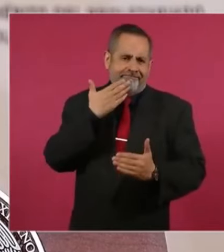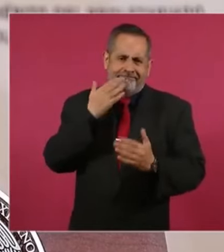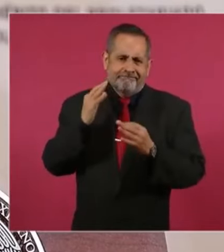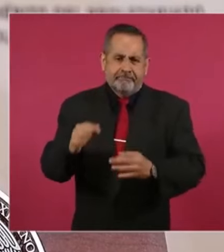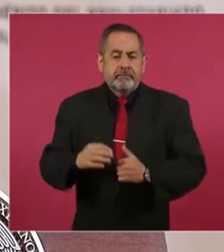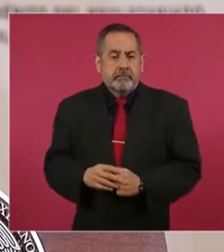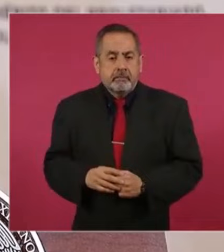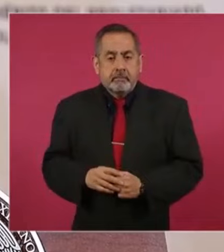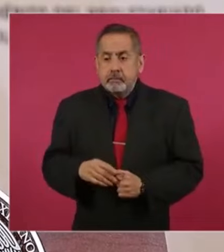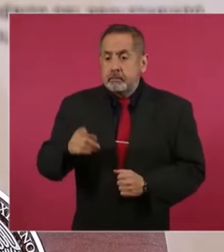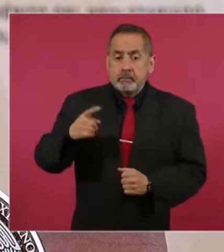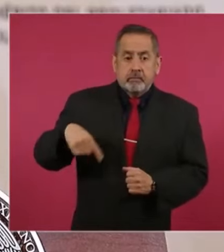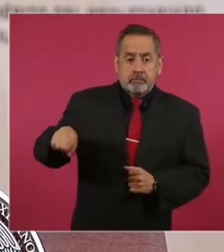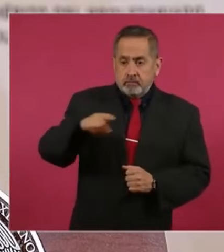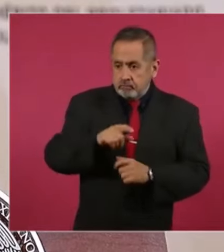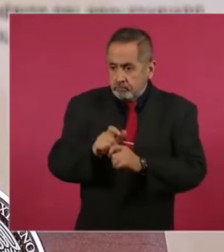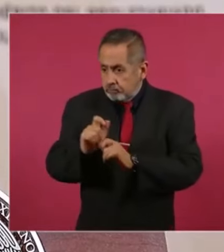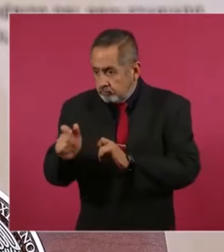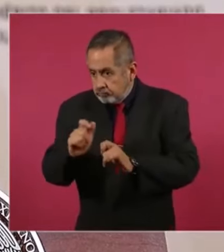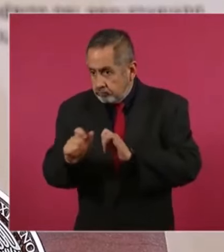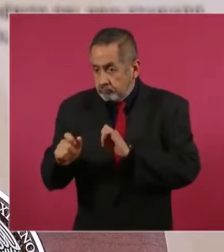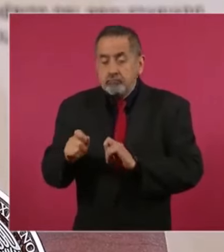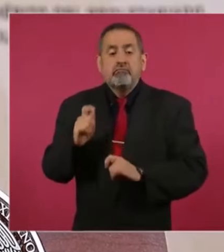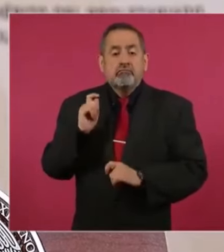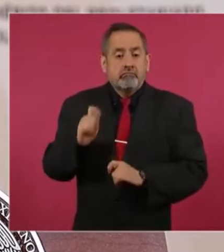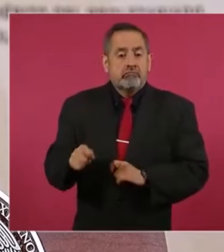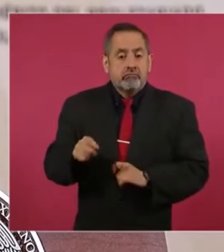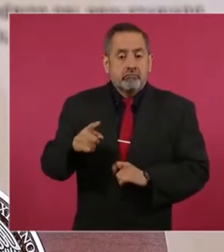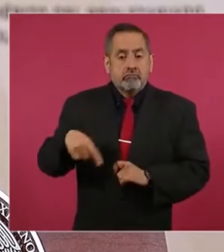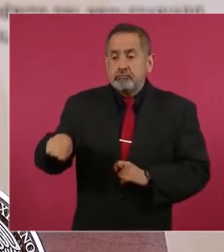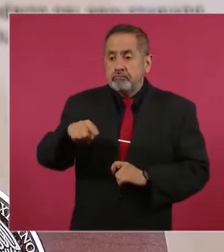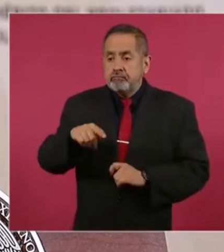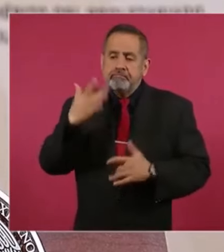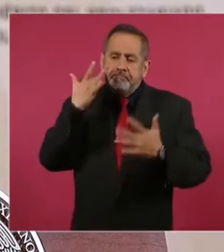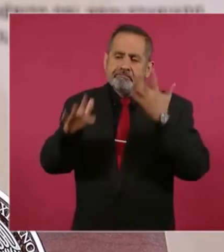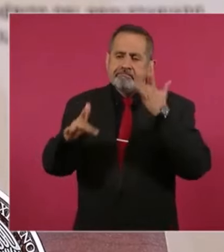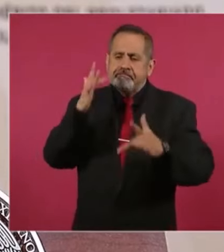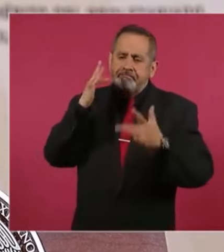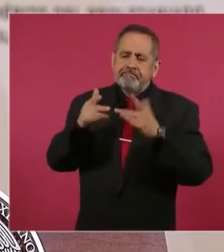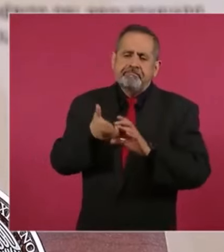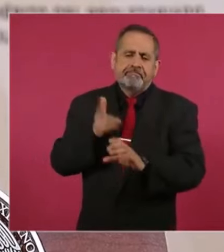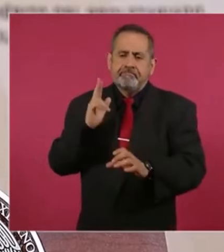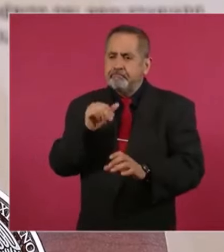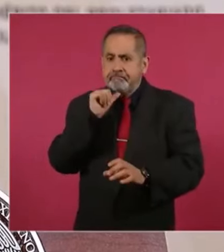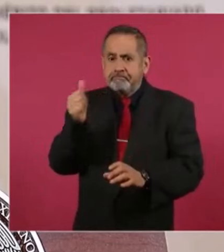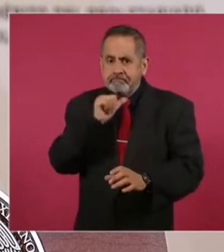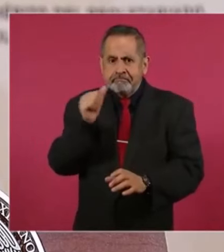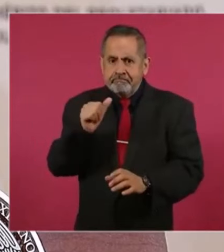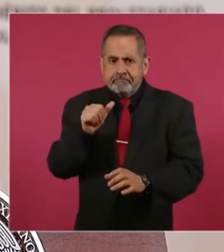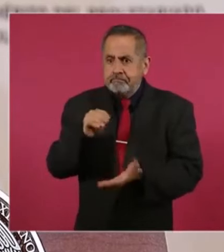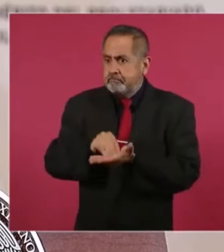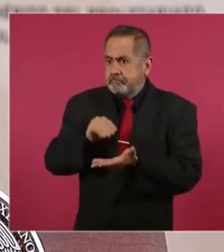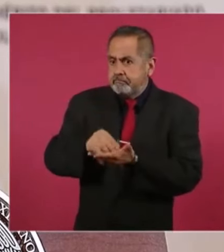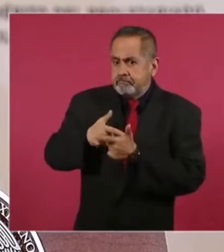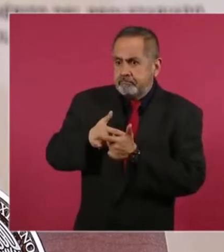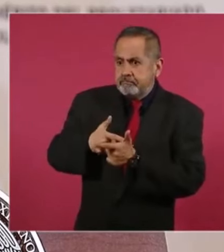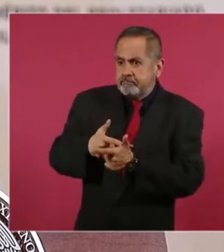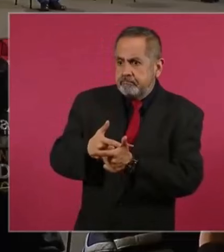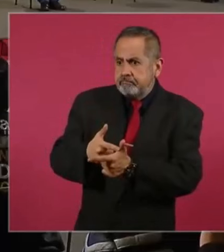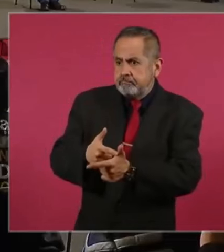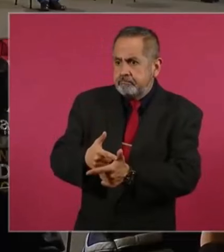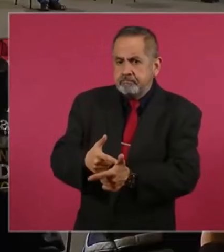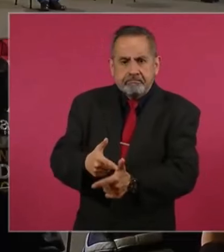disminuido a su mínimo histórico el índice de abandono escolar. En el ciclo escolar 2018